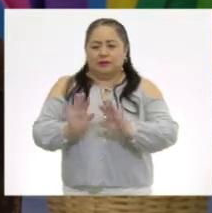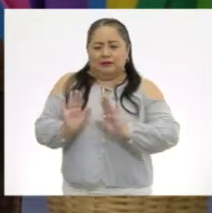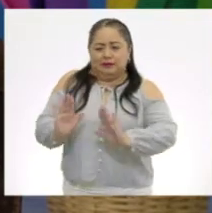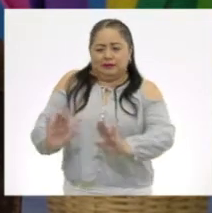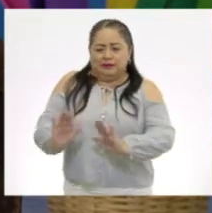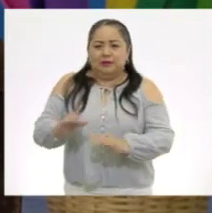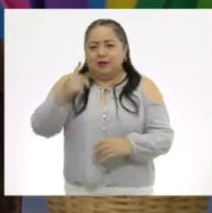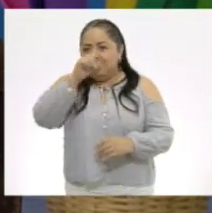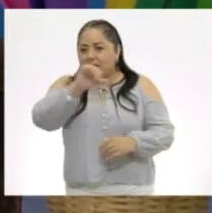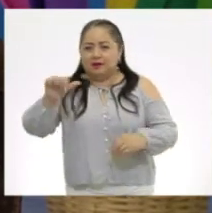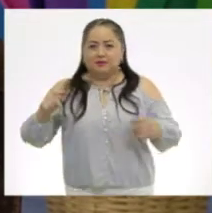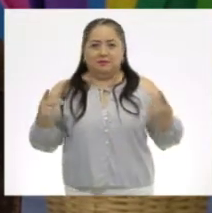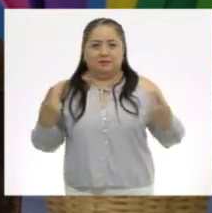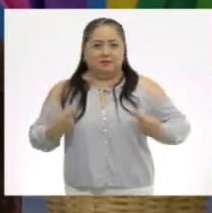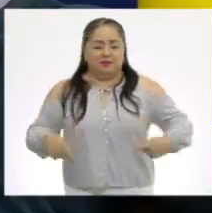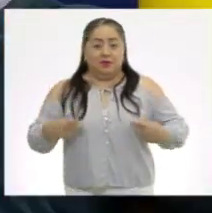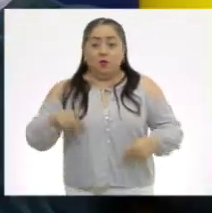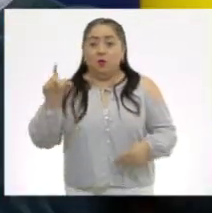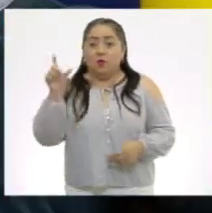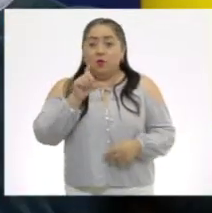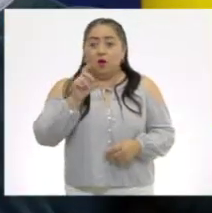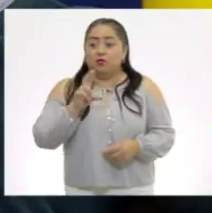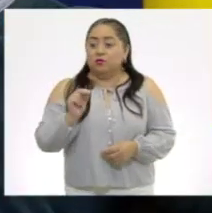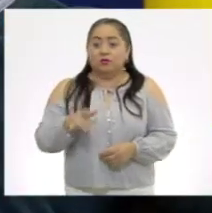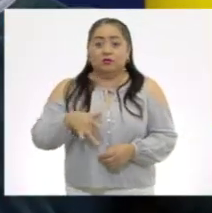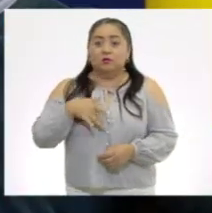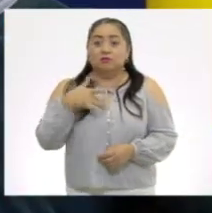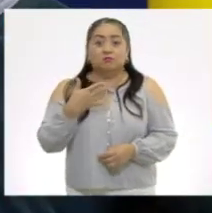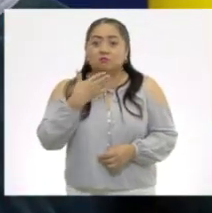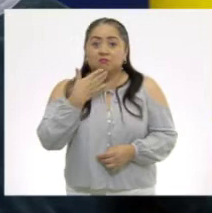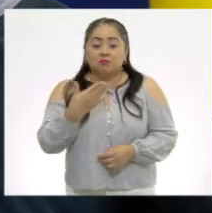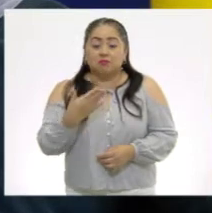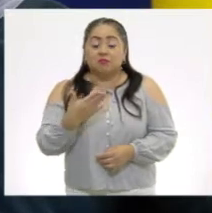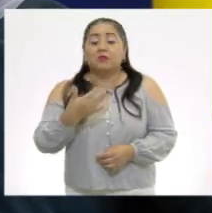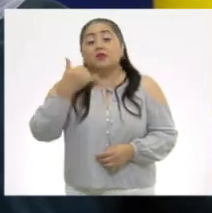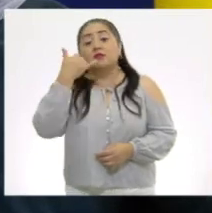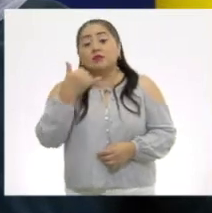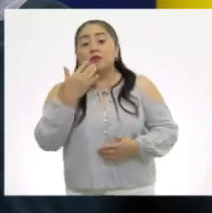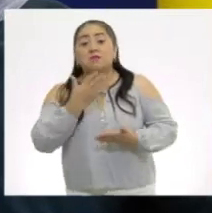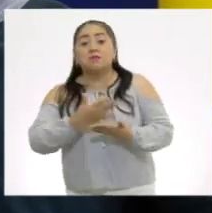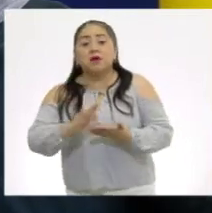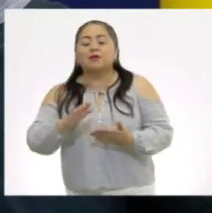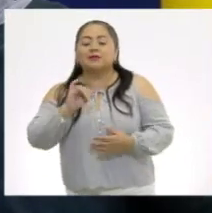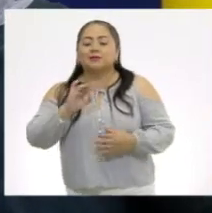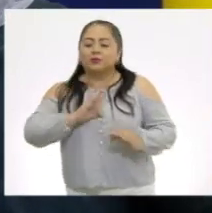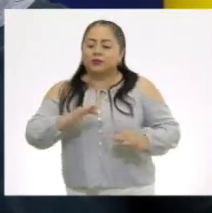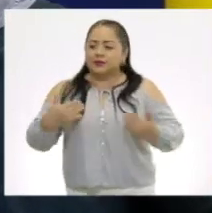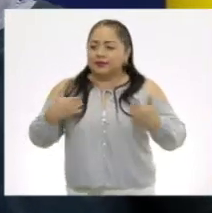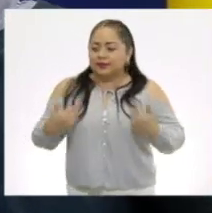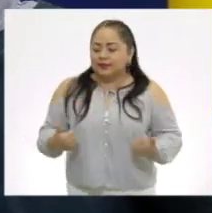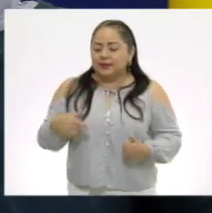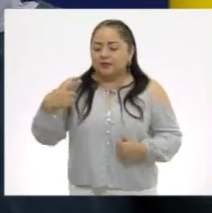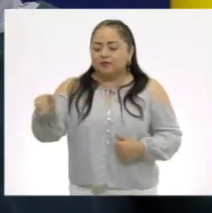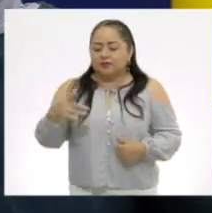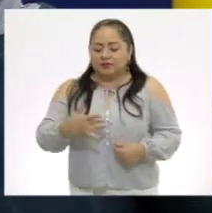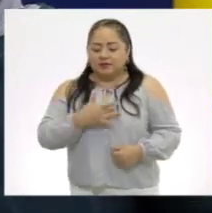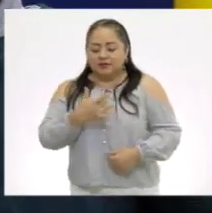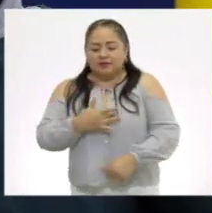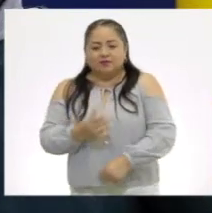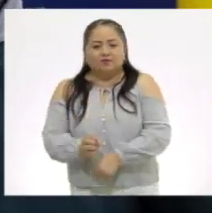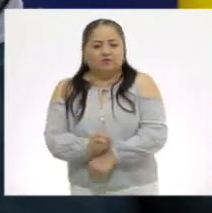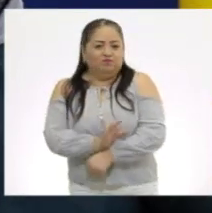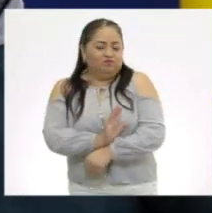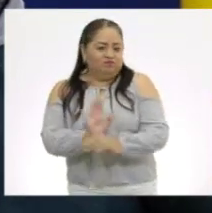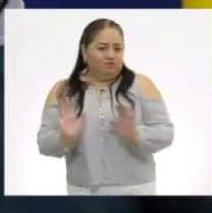pequeño a las personas cuando no se sienten bien. Y sobre todo, entender sus sentimientos y sus emociones.